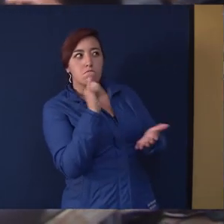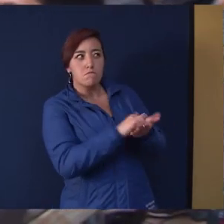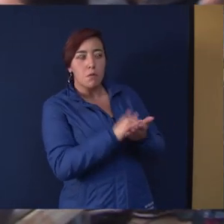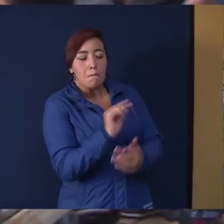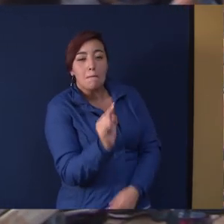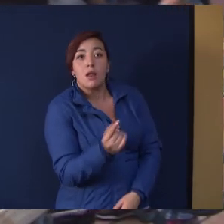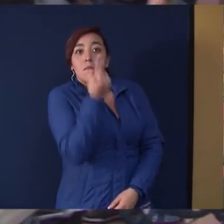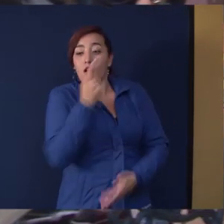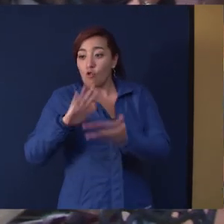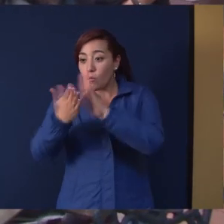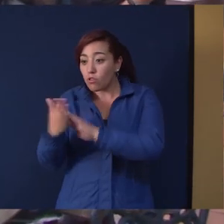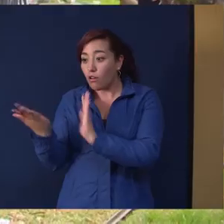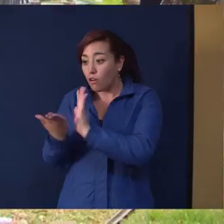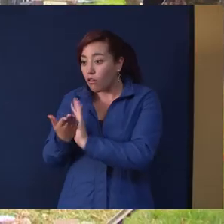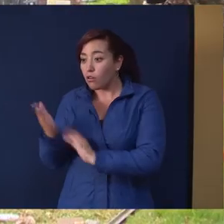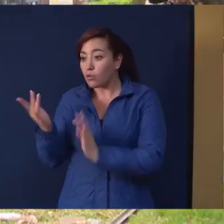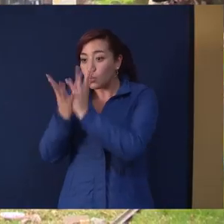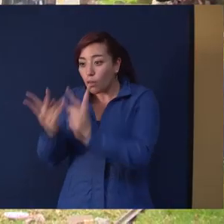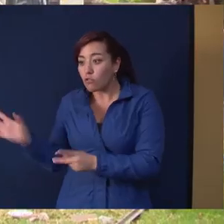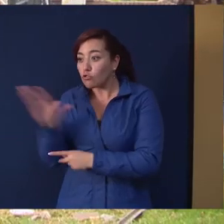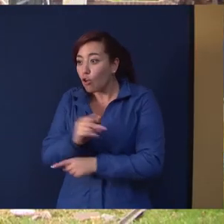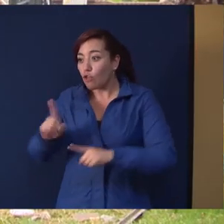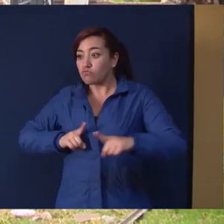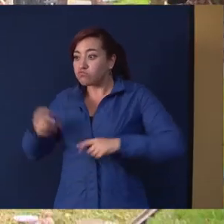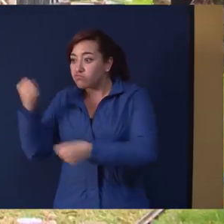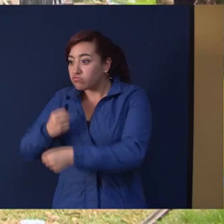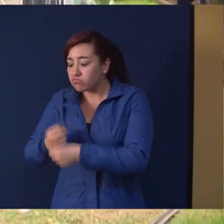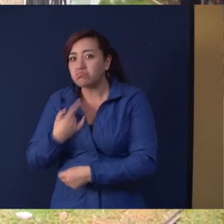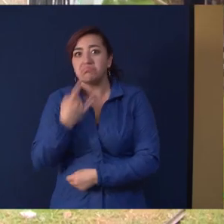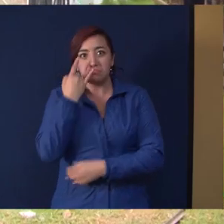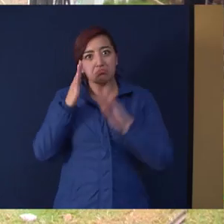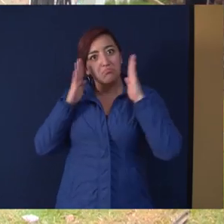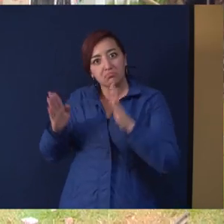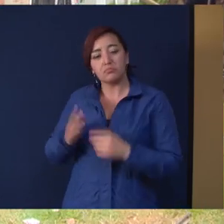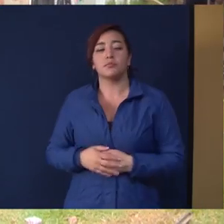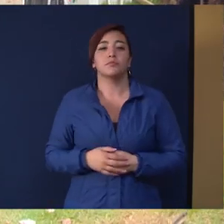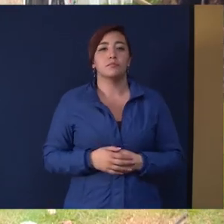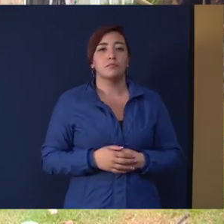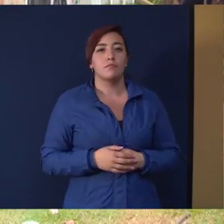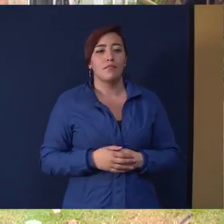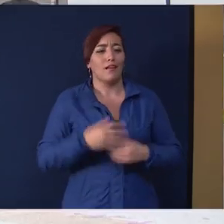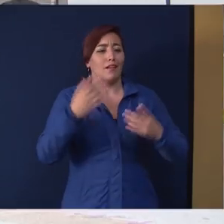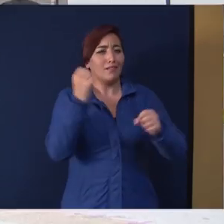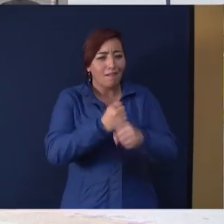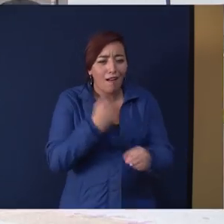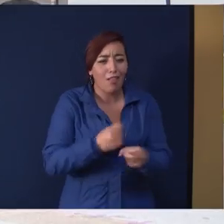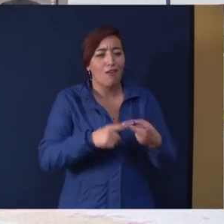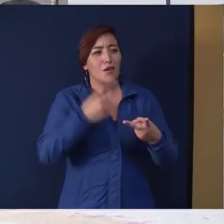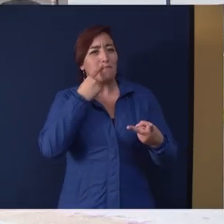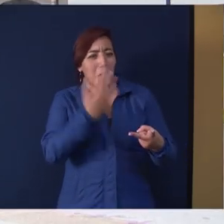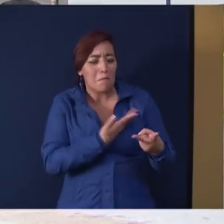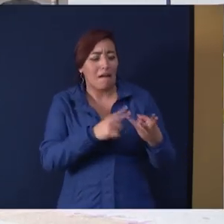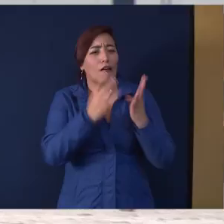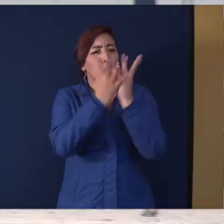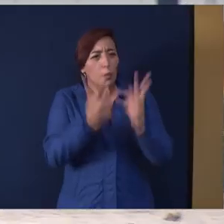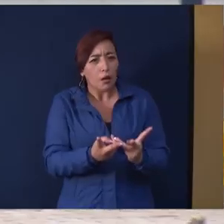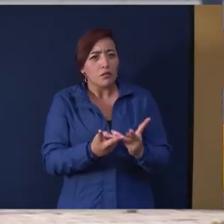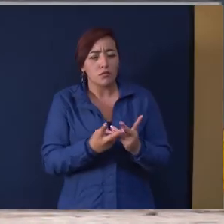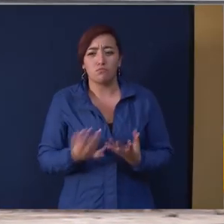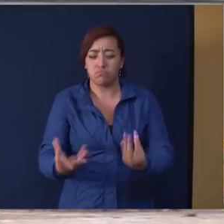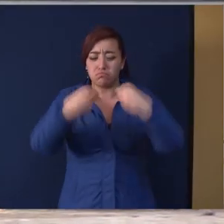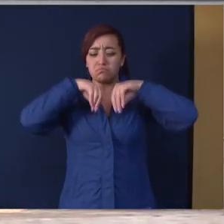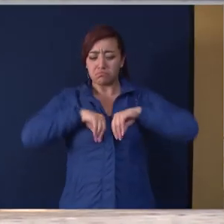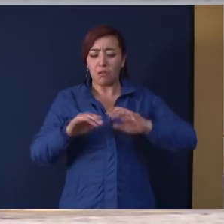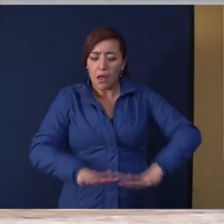la voz de la comunidad universitaria Funcionarios, padres de familia, estudiantes se tomen el espacio es una